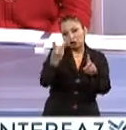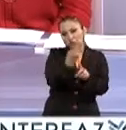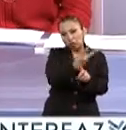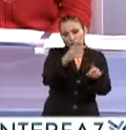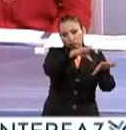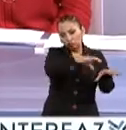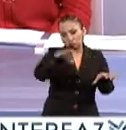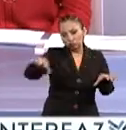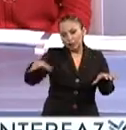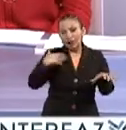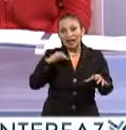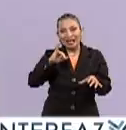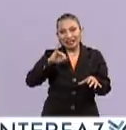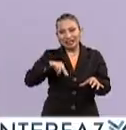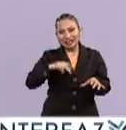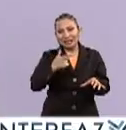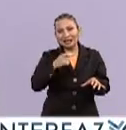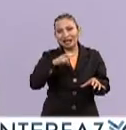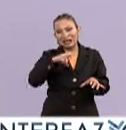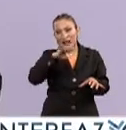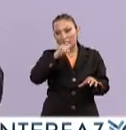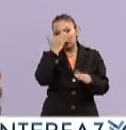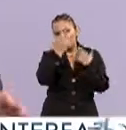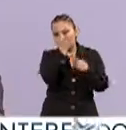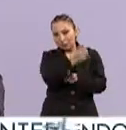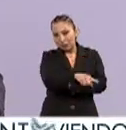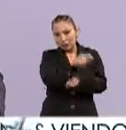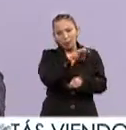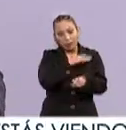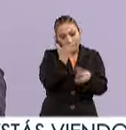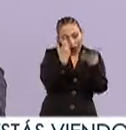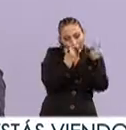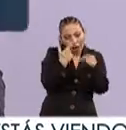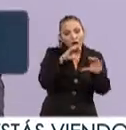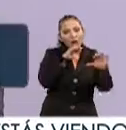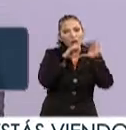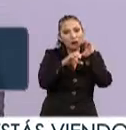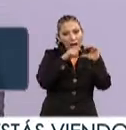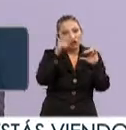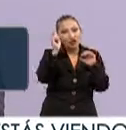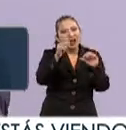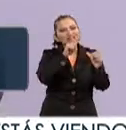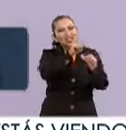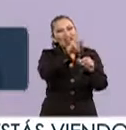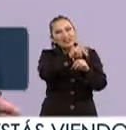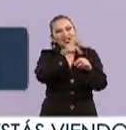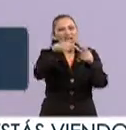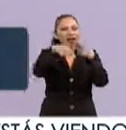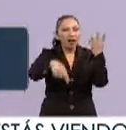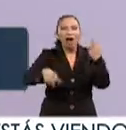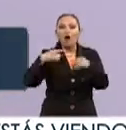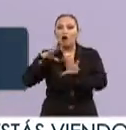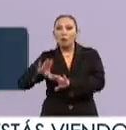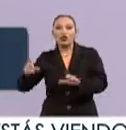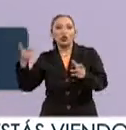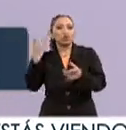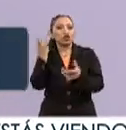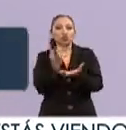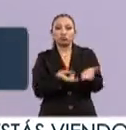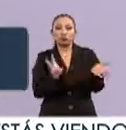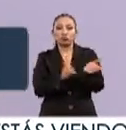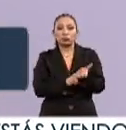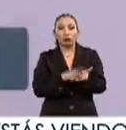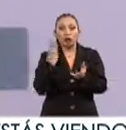y que el ingeniero que se desarrolla en esa área, pues, tanto puede desarrollarse en comunicaciones o en cómputo o en ambos simultáneamente.